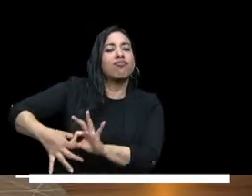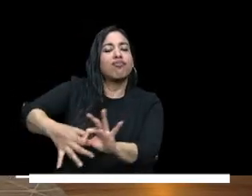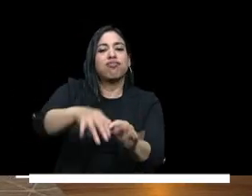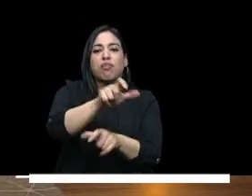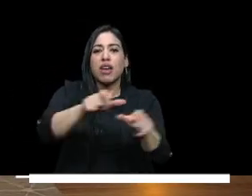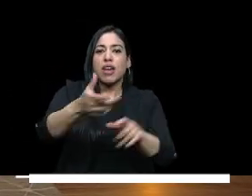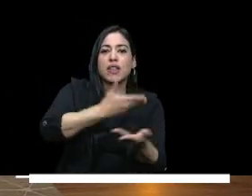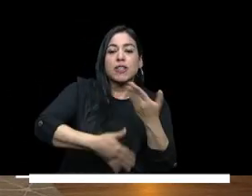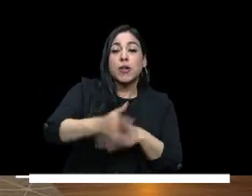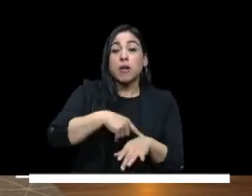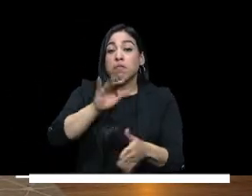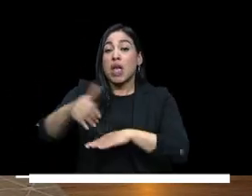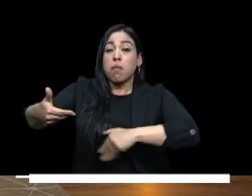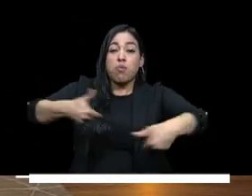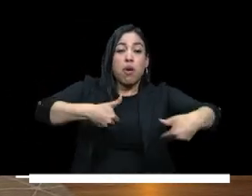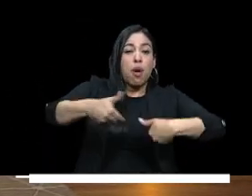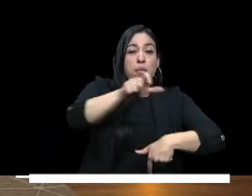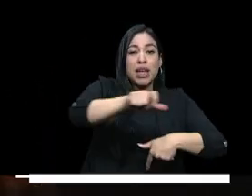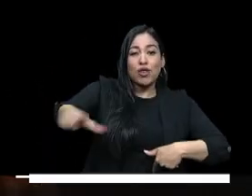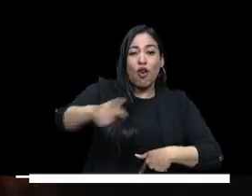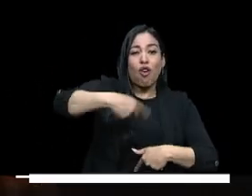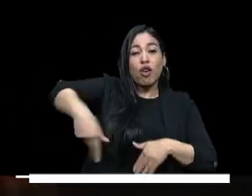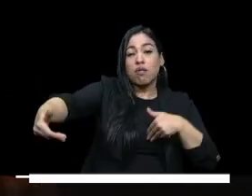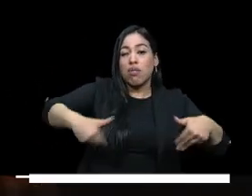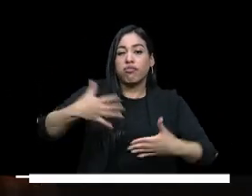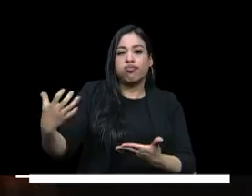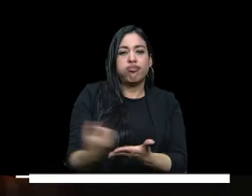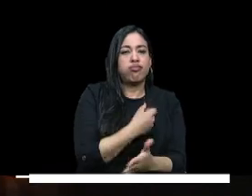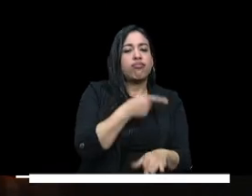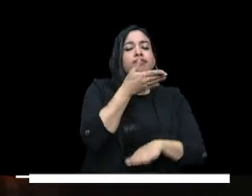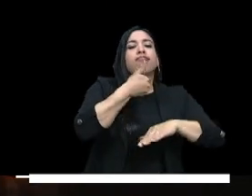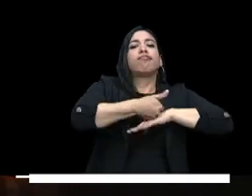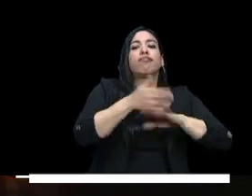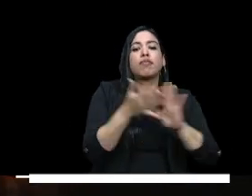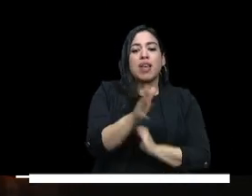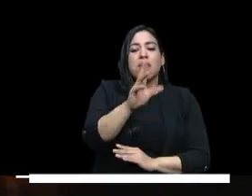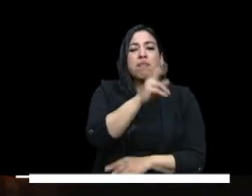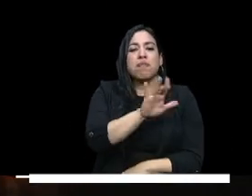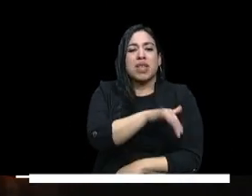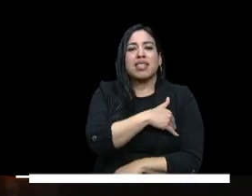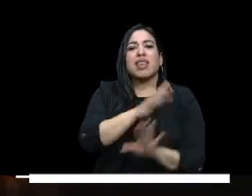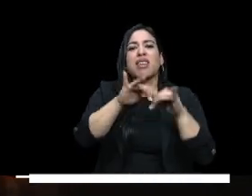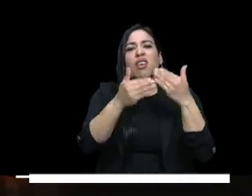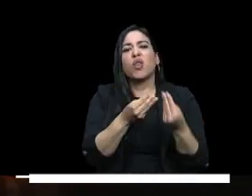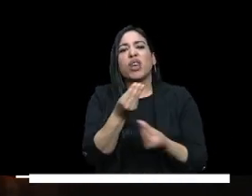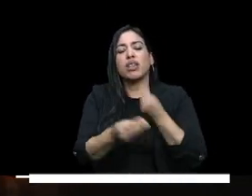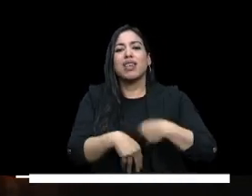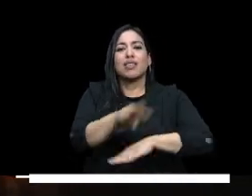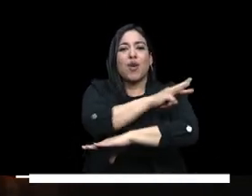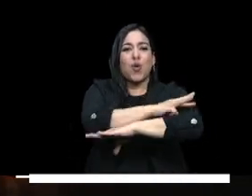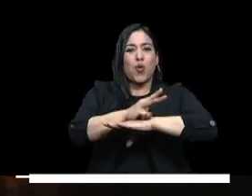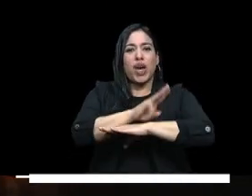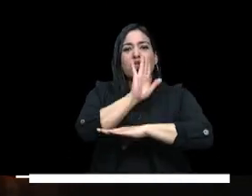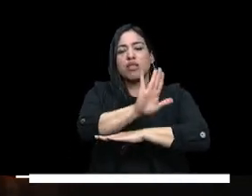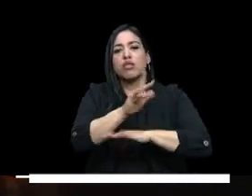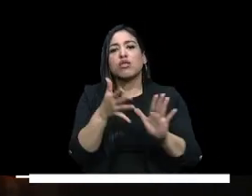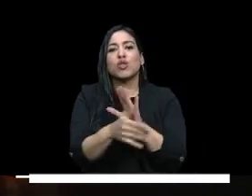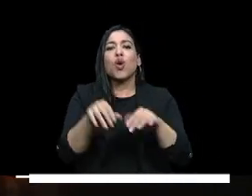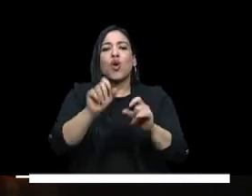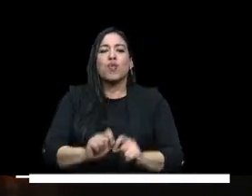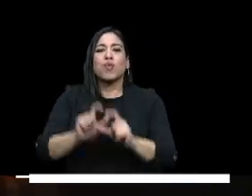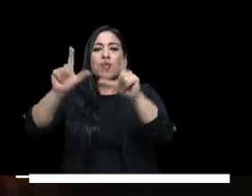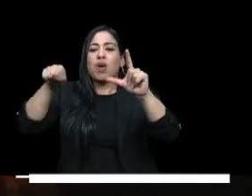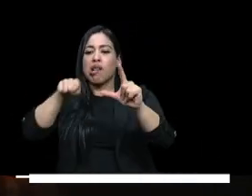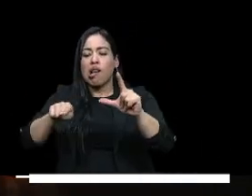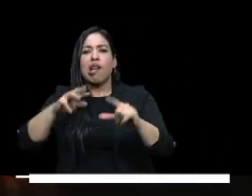para seguir recogiendo las propuestas de la ciudadanía ministra y Rosy el ministerio de educación dispuso en su portal institucional el micrositio